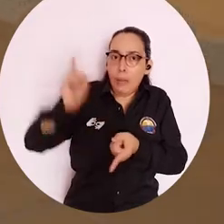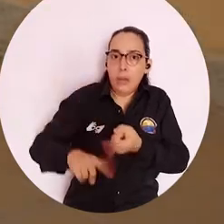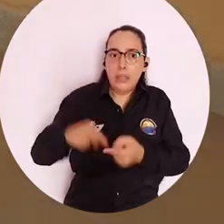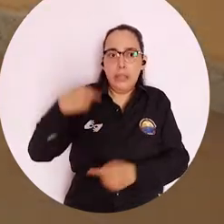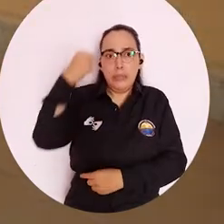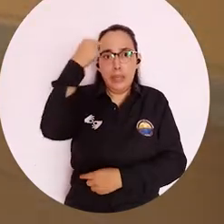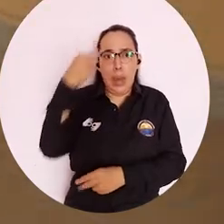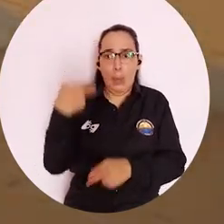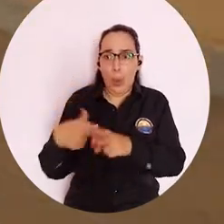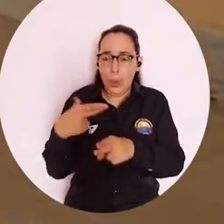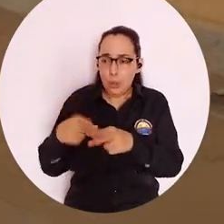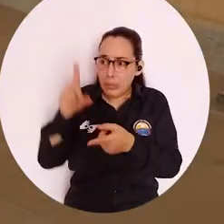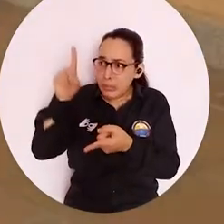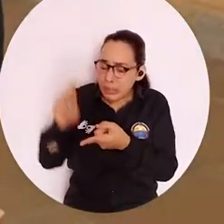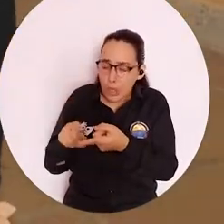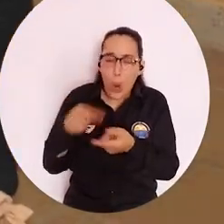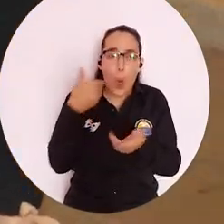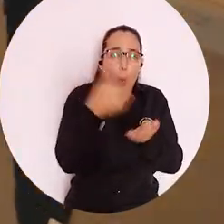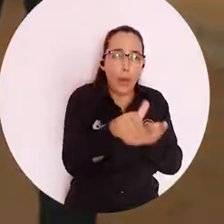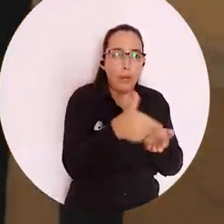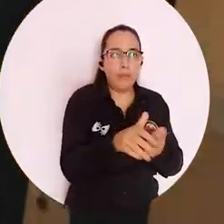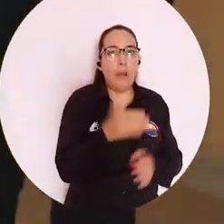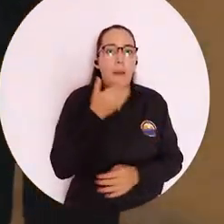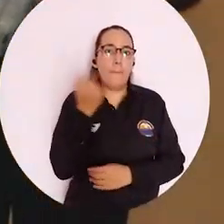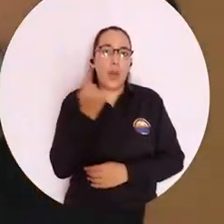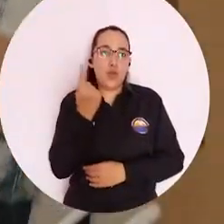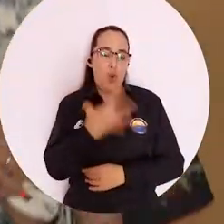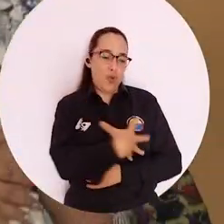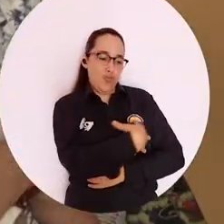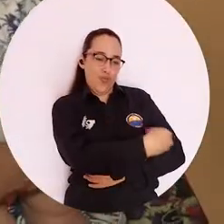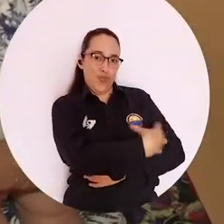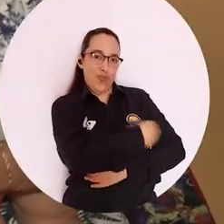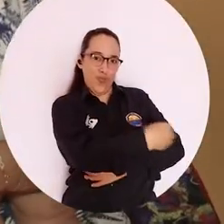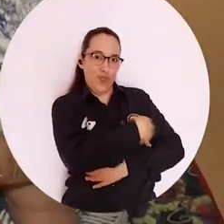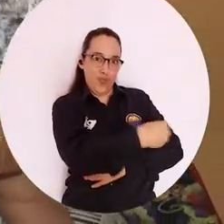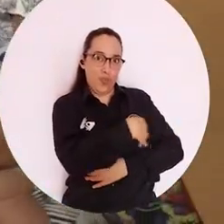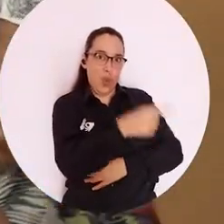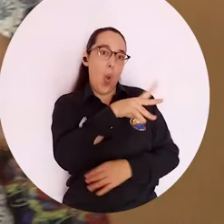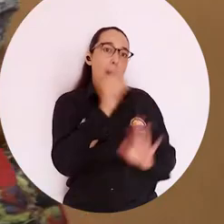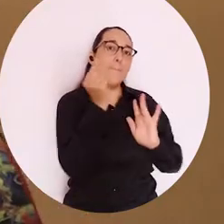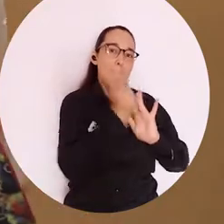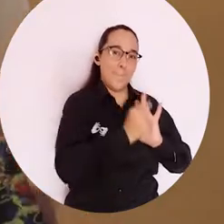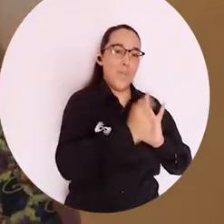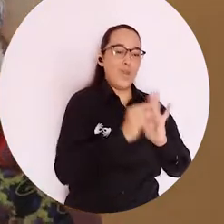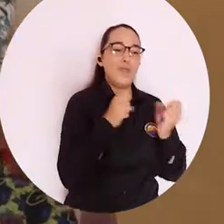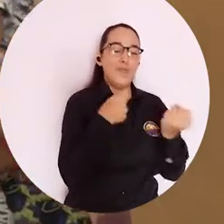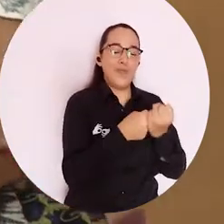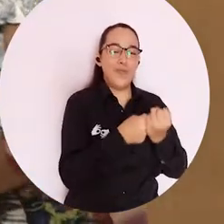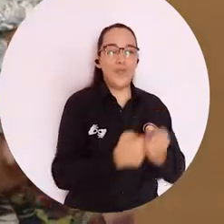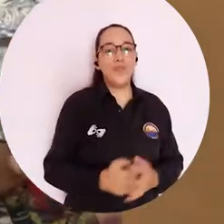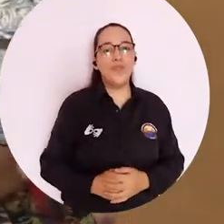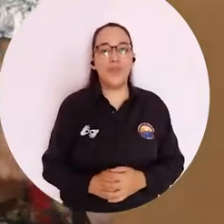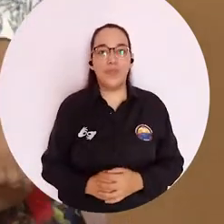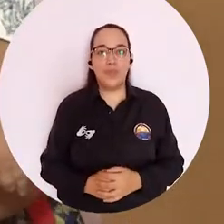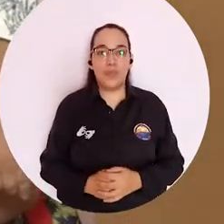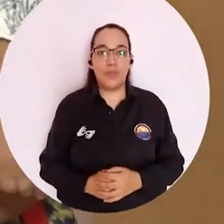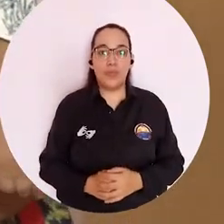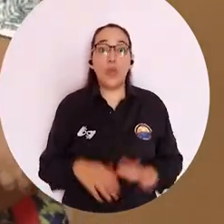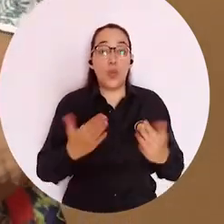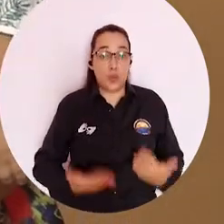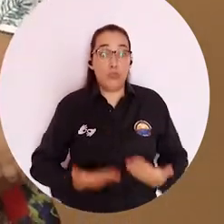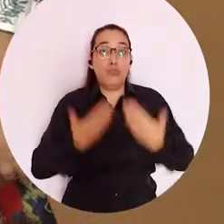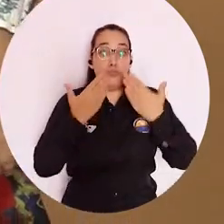rápido y uno tiene que pensar en el próximo pote de leche, es mejor que hagan la inversión en la leche materna con la esposa y